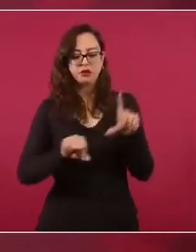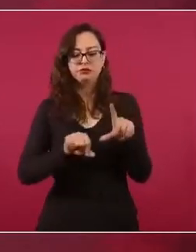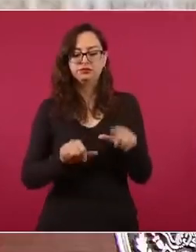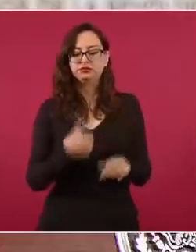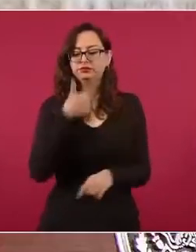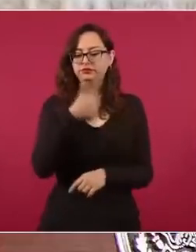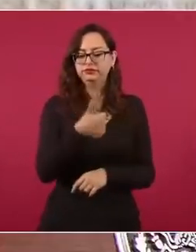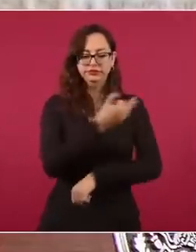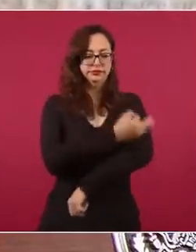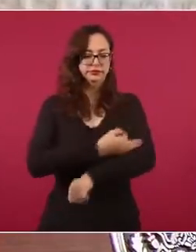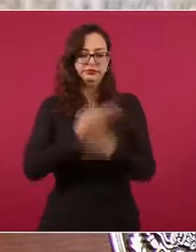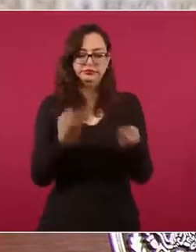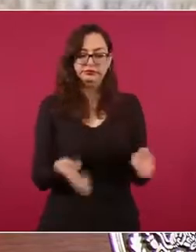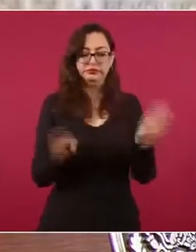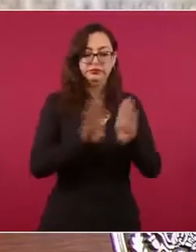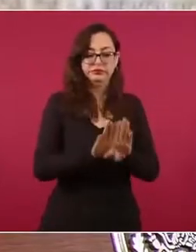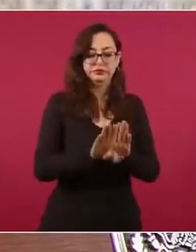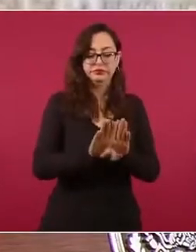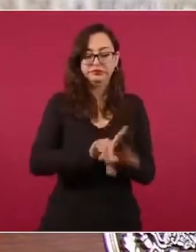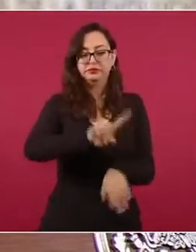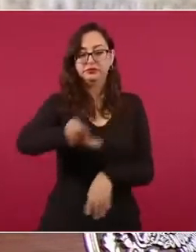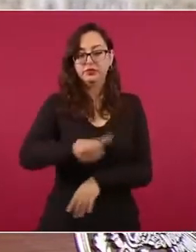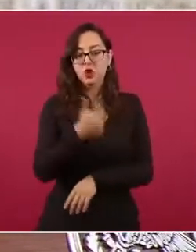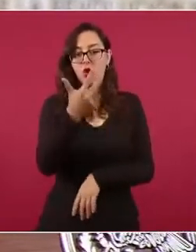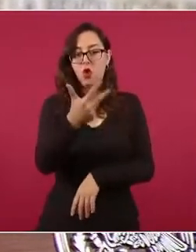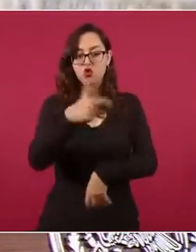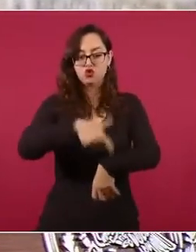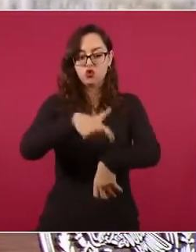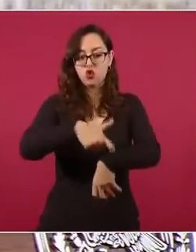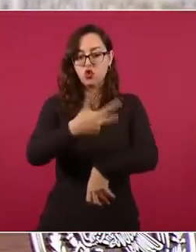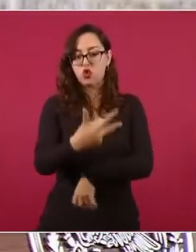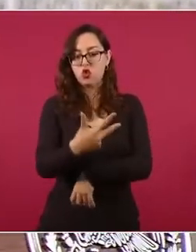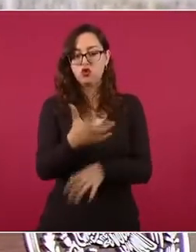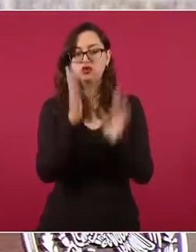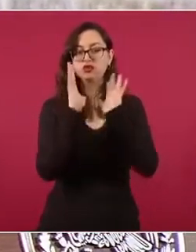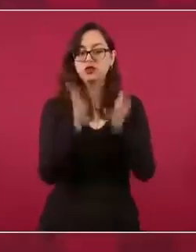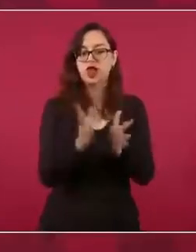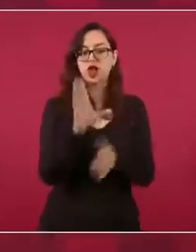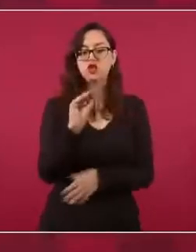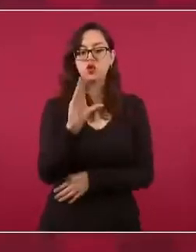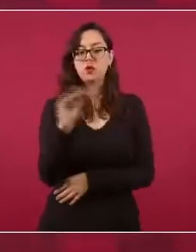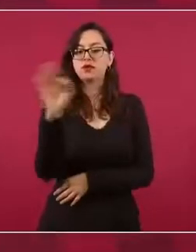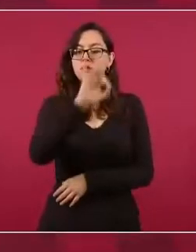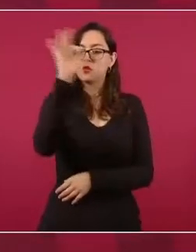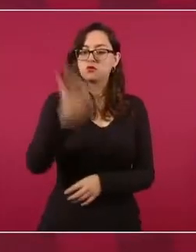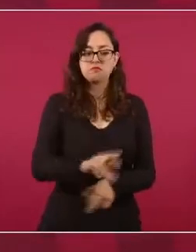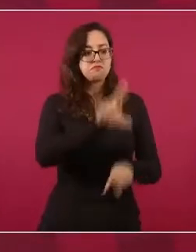ya tenemos el 90 por ciento del resultado. Aquí hay que esperar